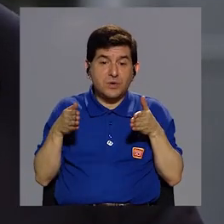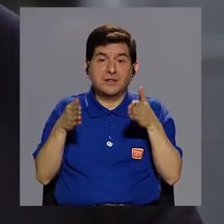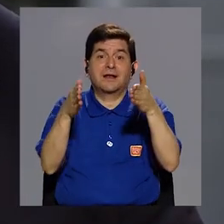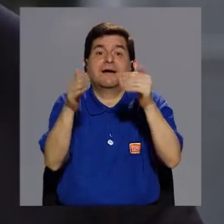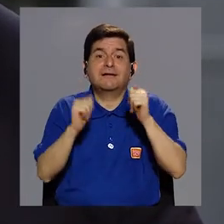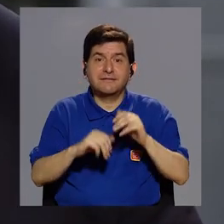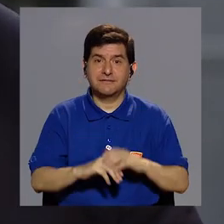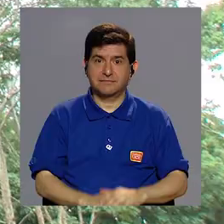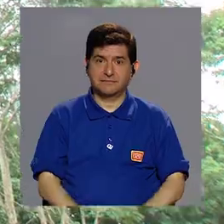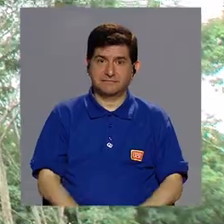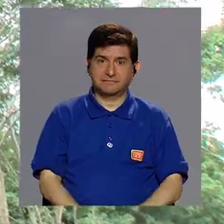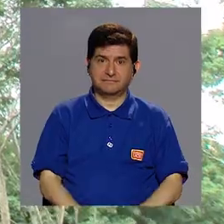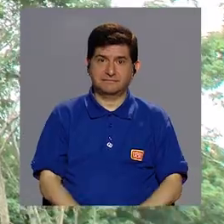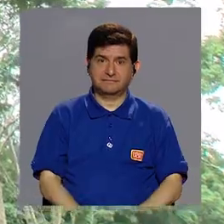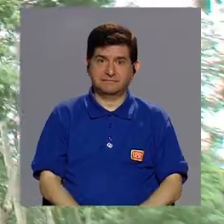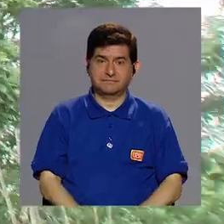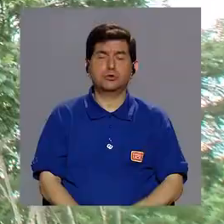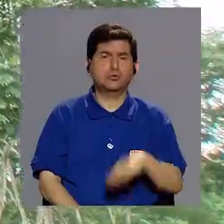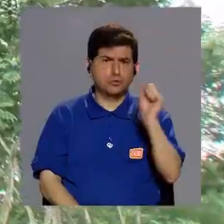la seguridad vial.